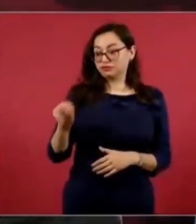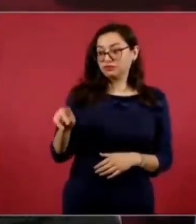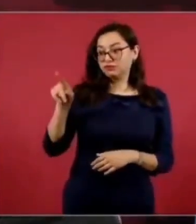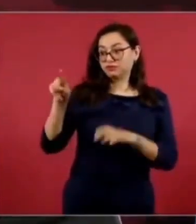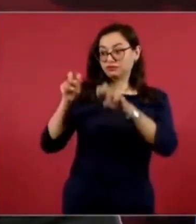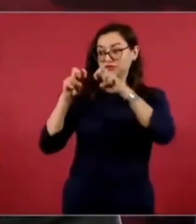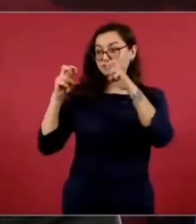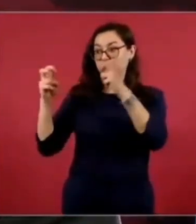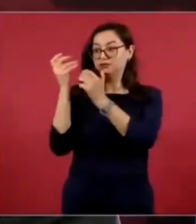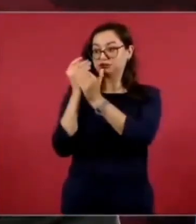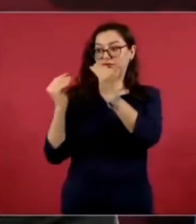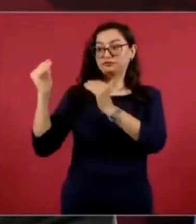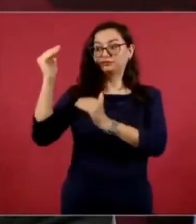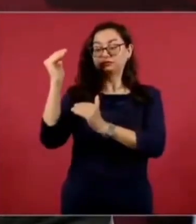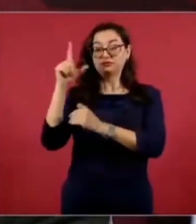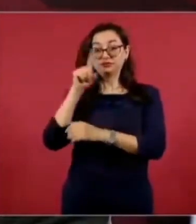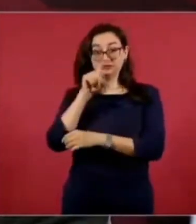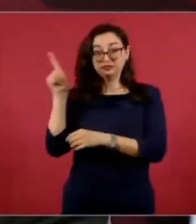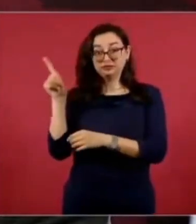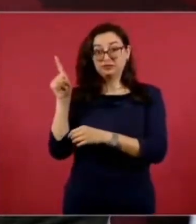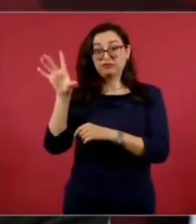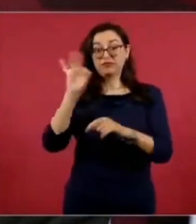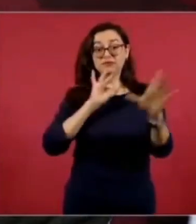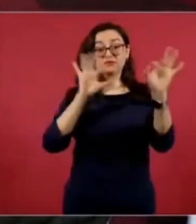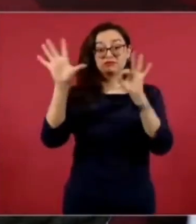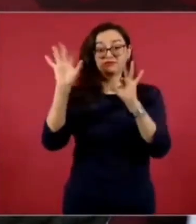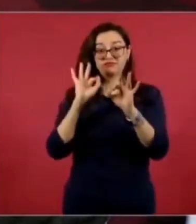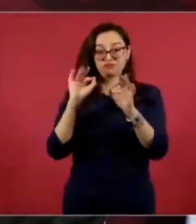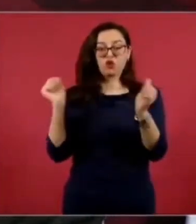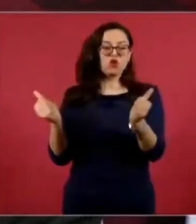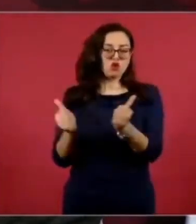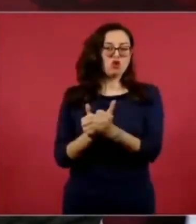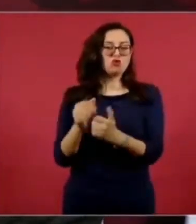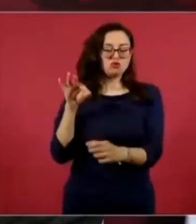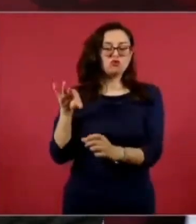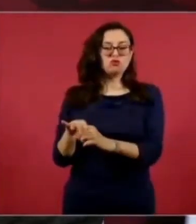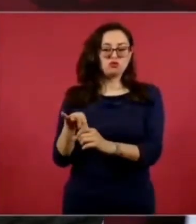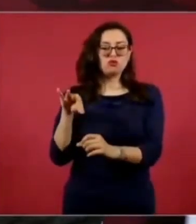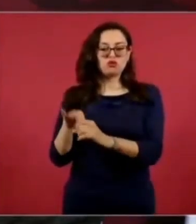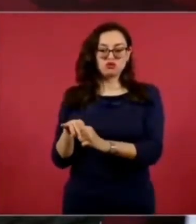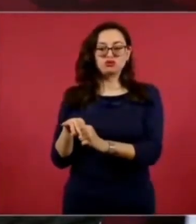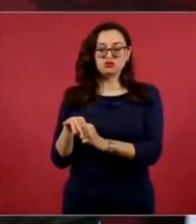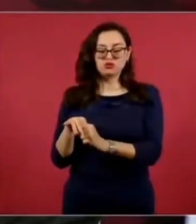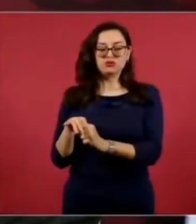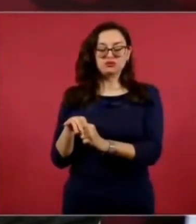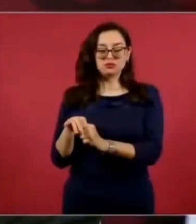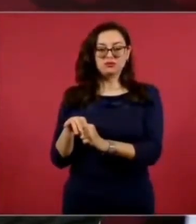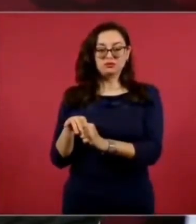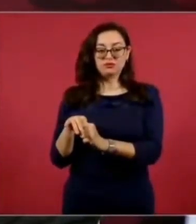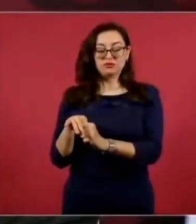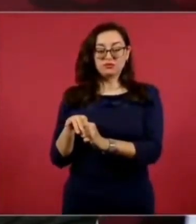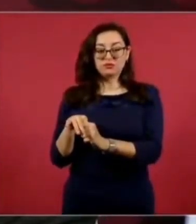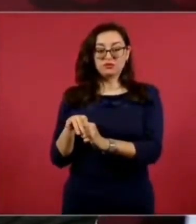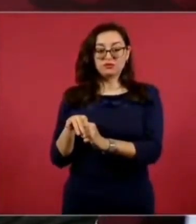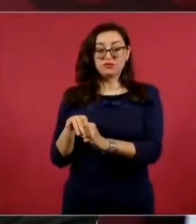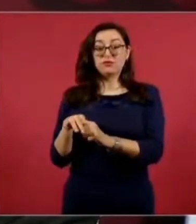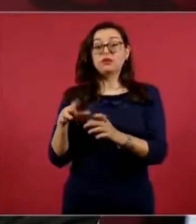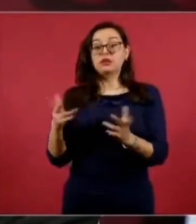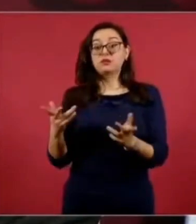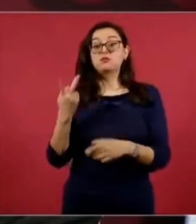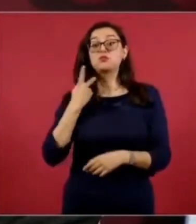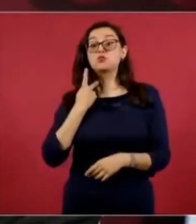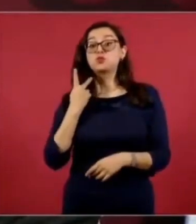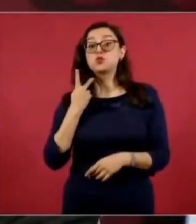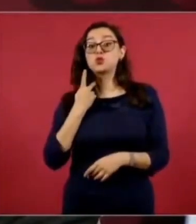y se elegía a los, incluso a los procuradores,